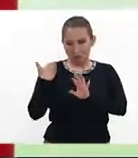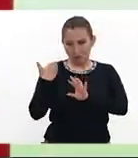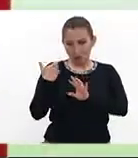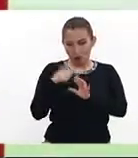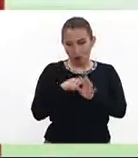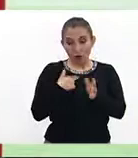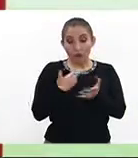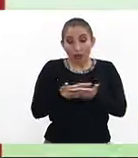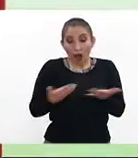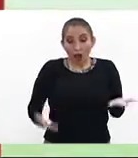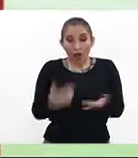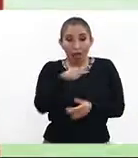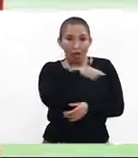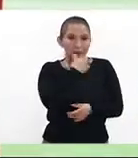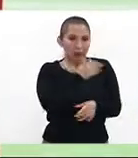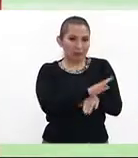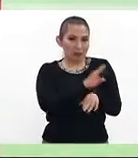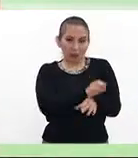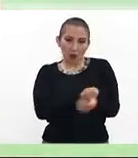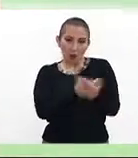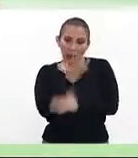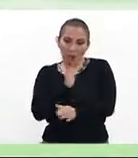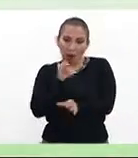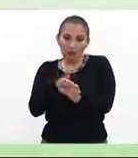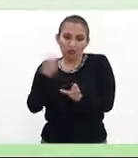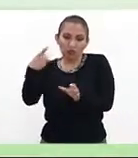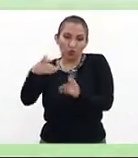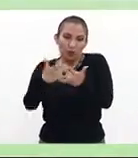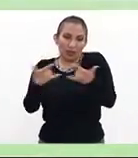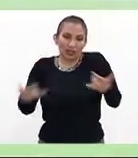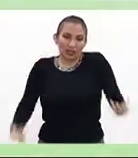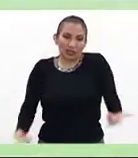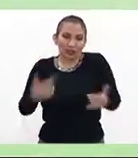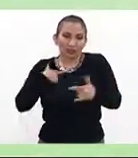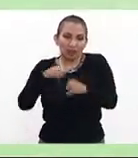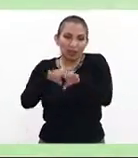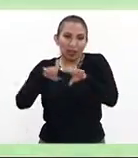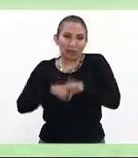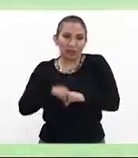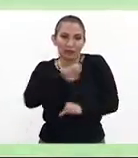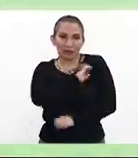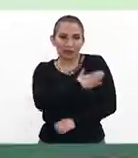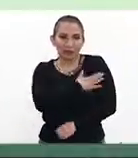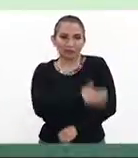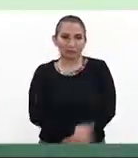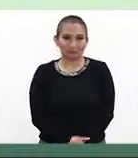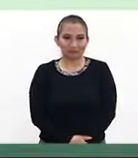tiempo y ahora Coutinho, pues buscará hacer su propia historia con el cuadro español.